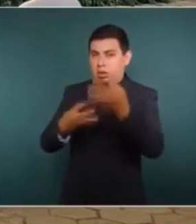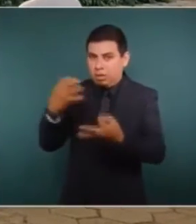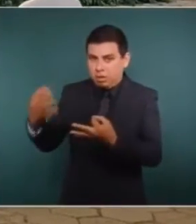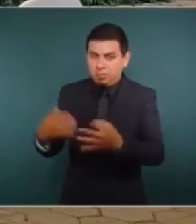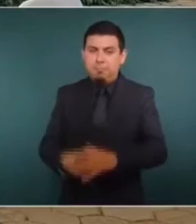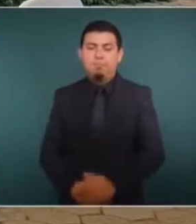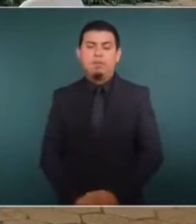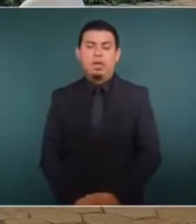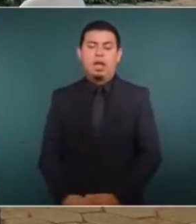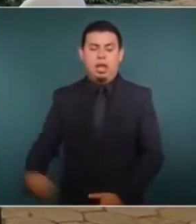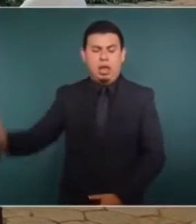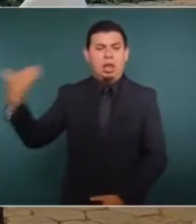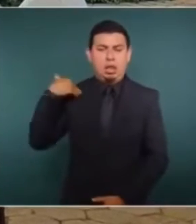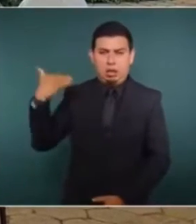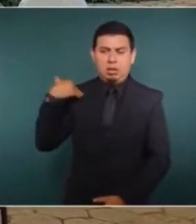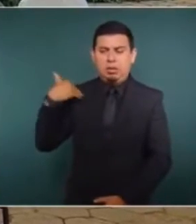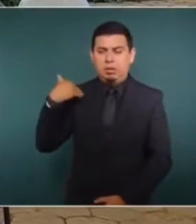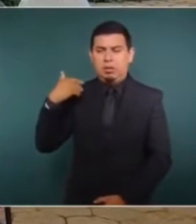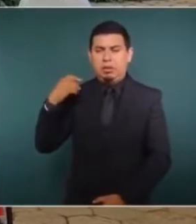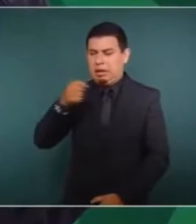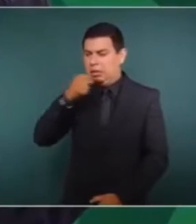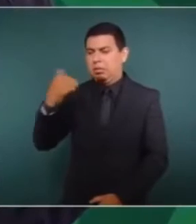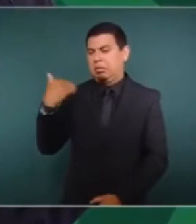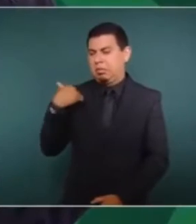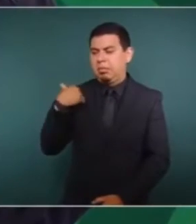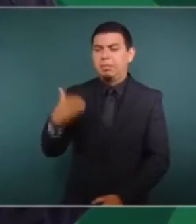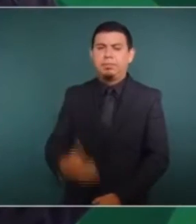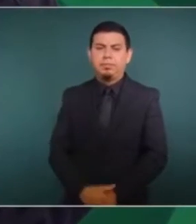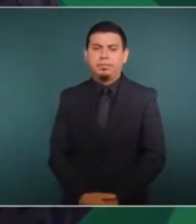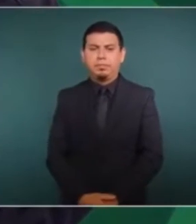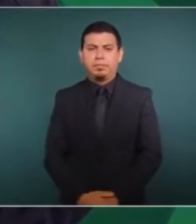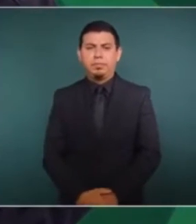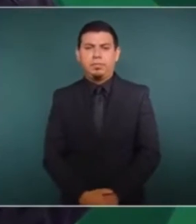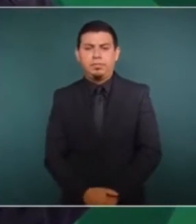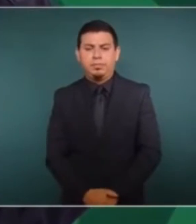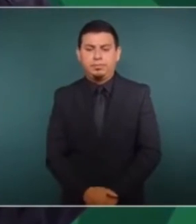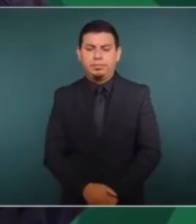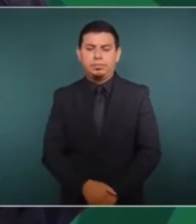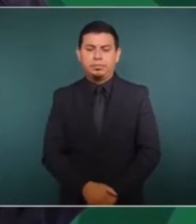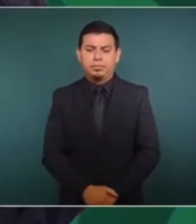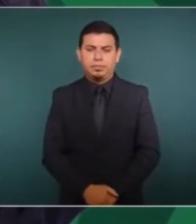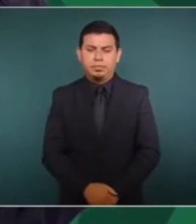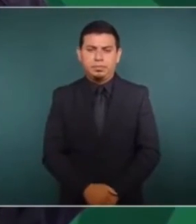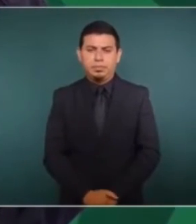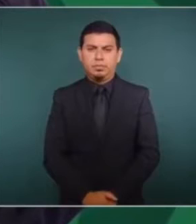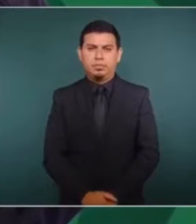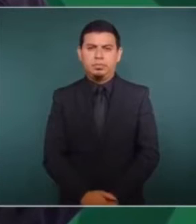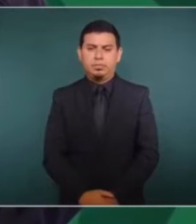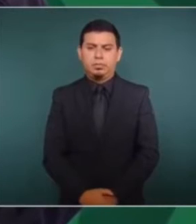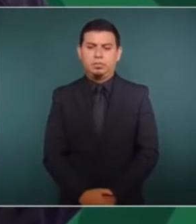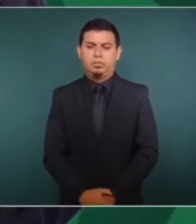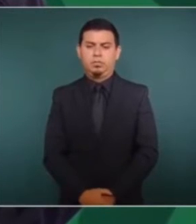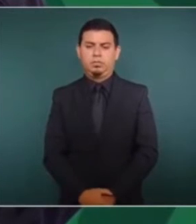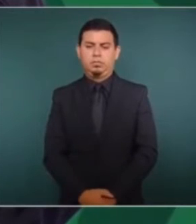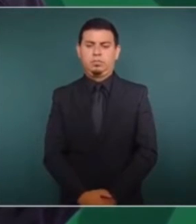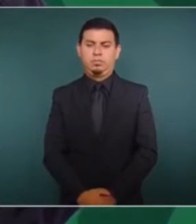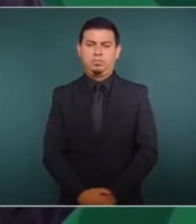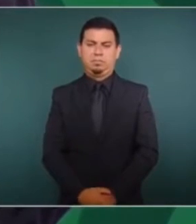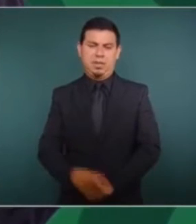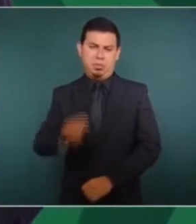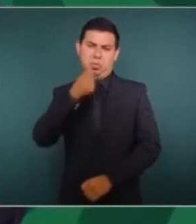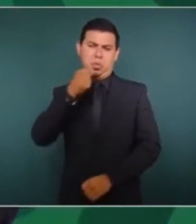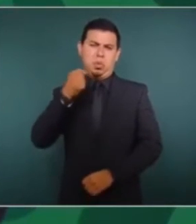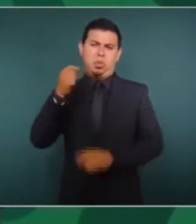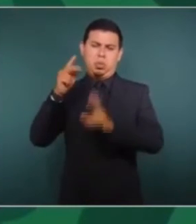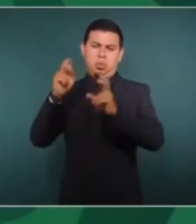me dice el conductor del programa,